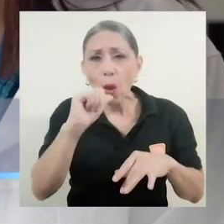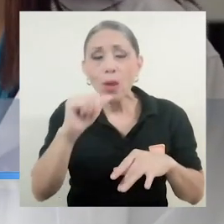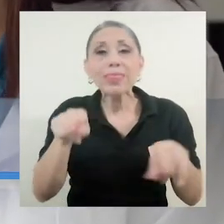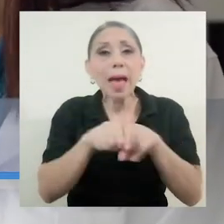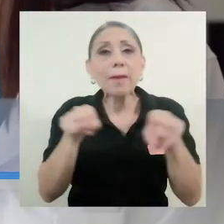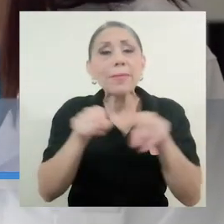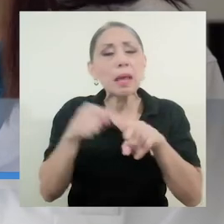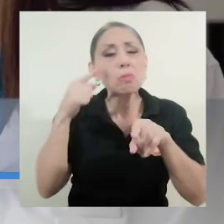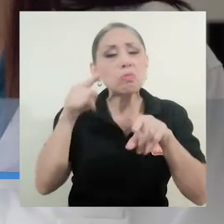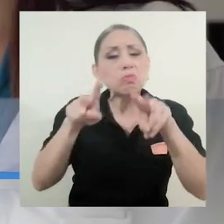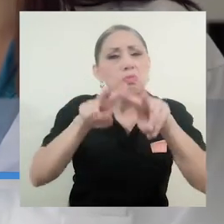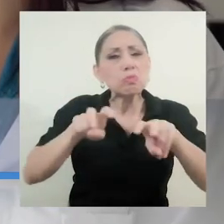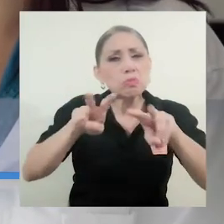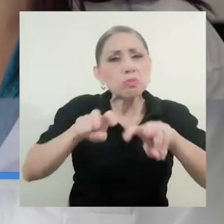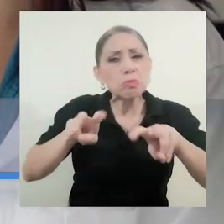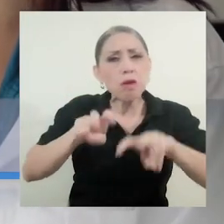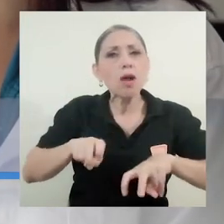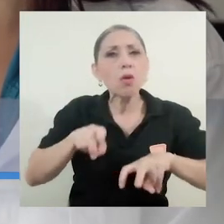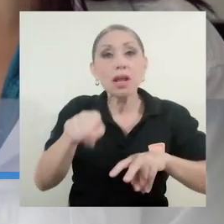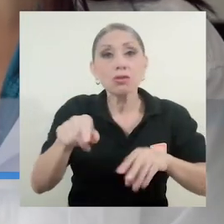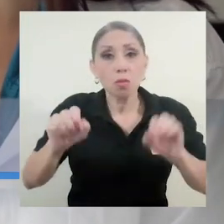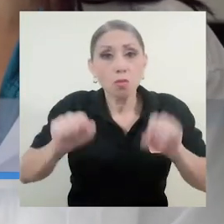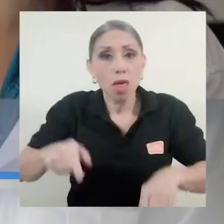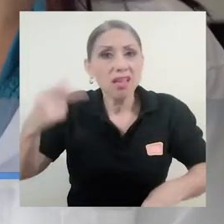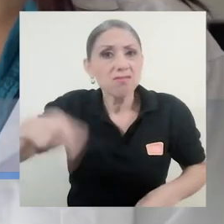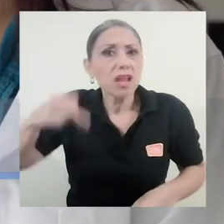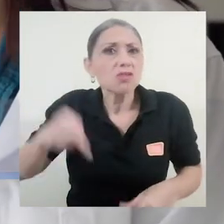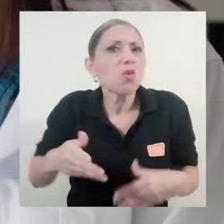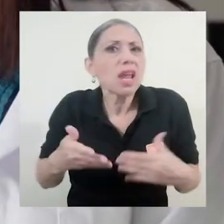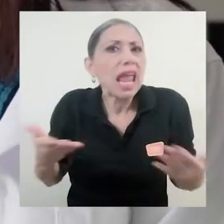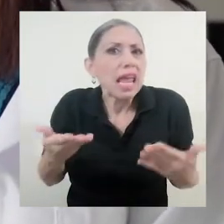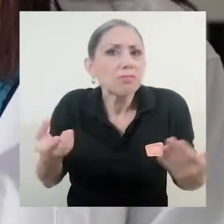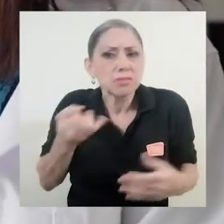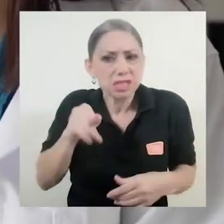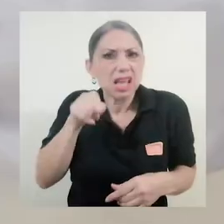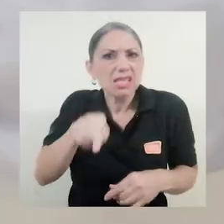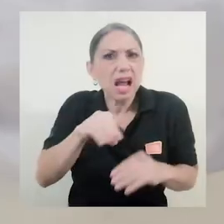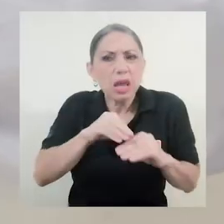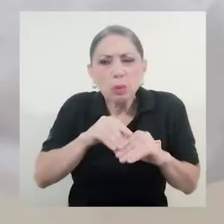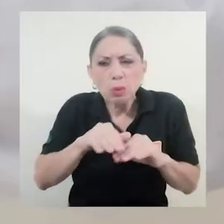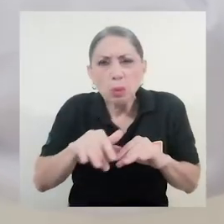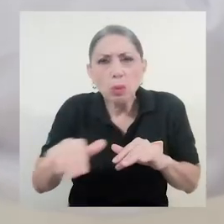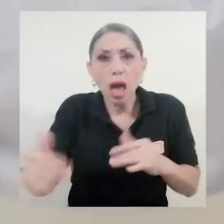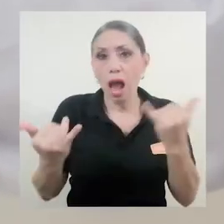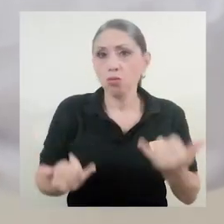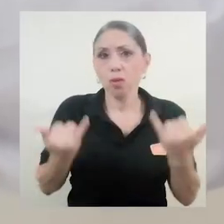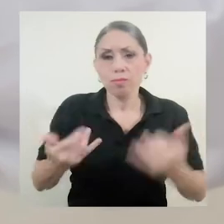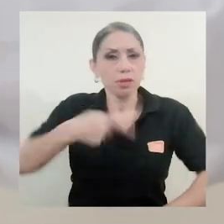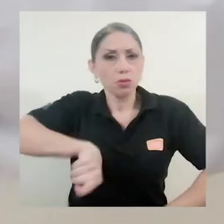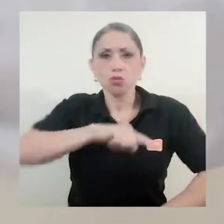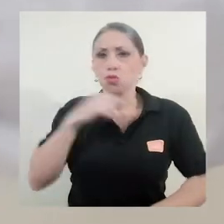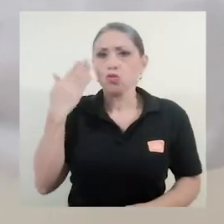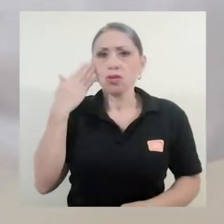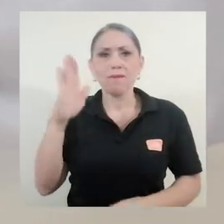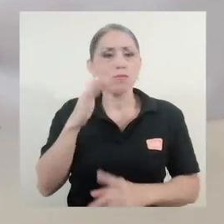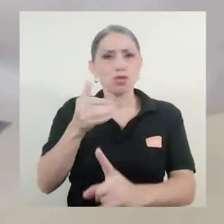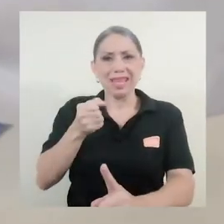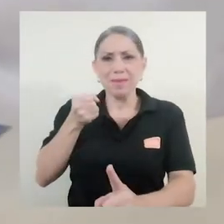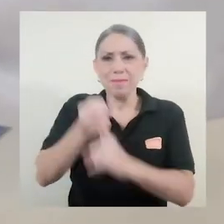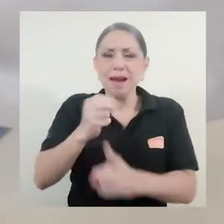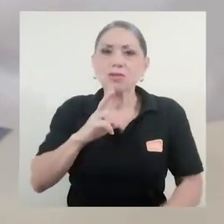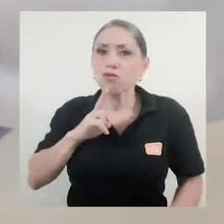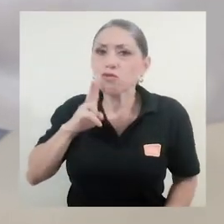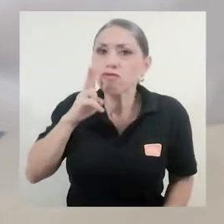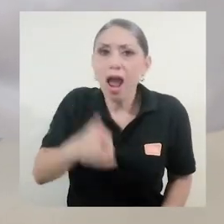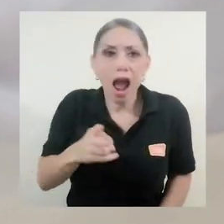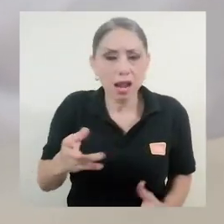estarle generando a la población circulando en estas aguas. Actualmente desconocemos cuál es el impacto